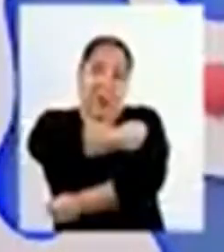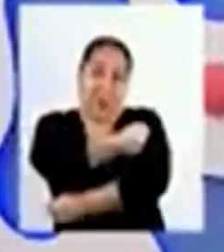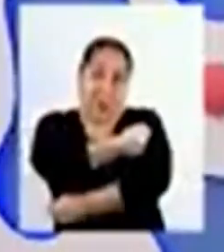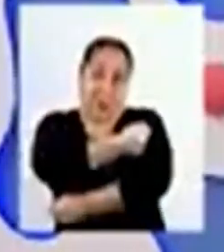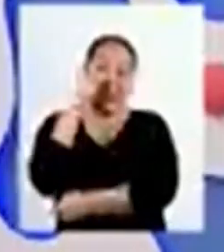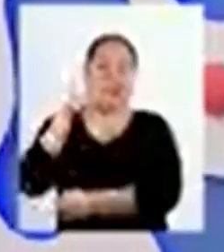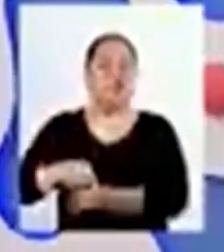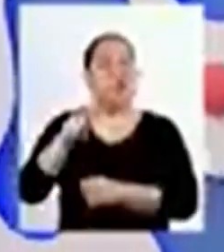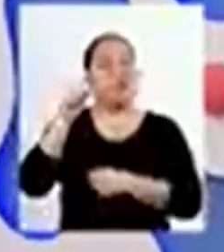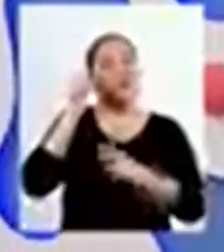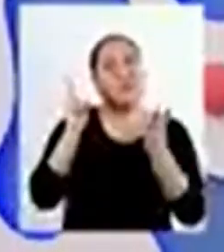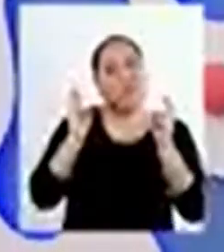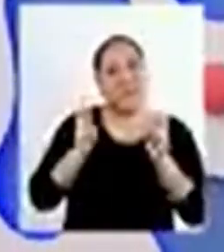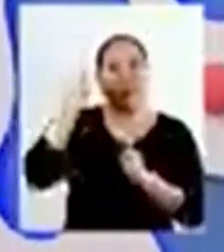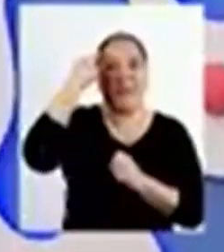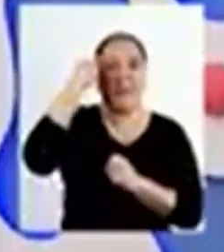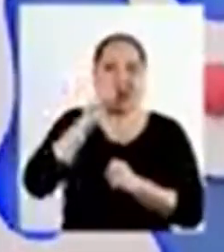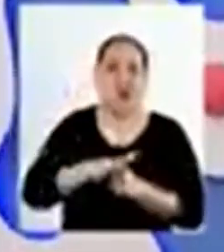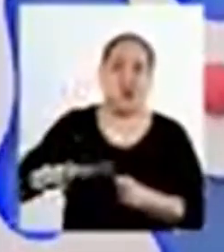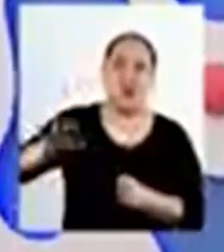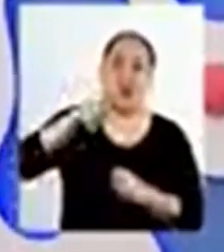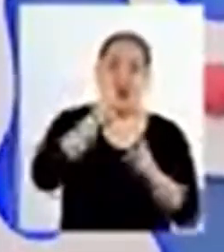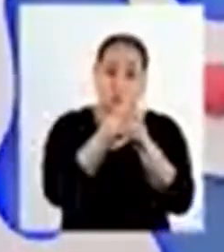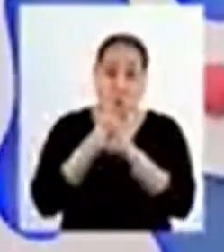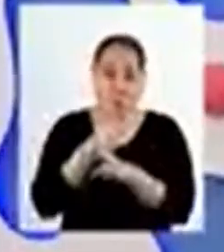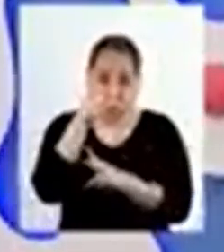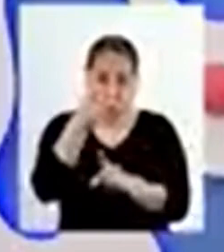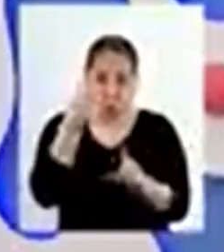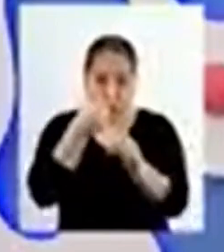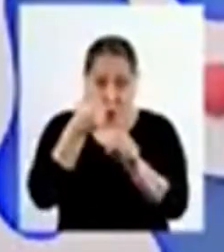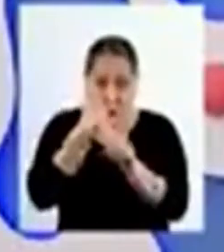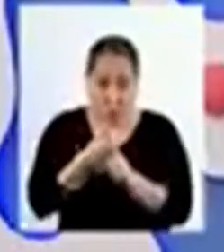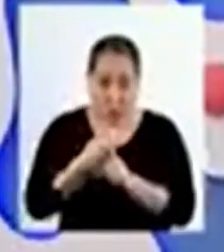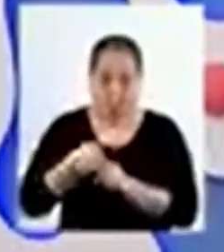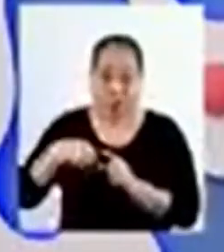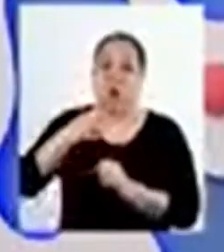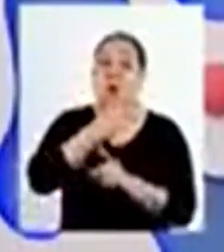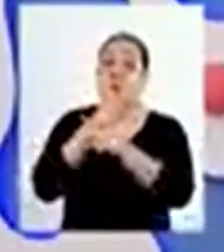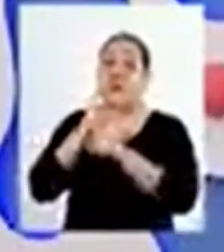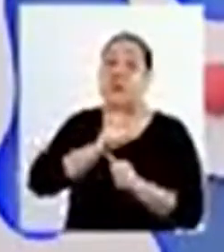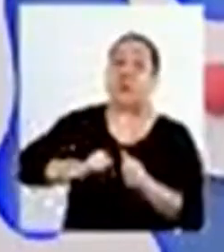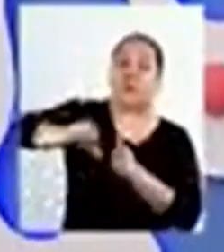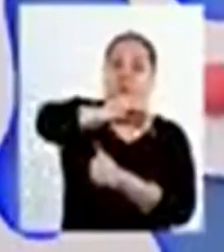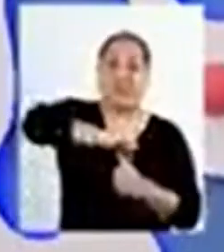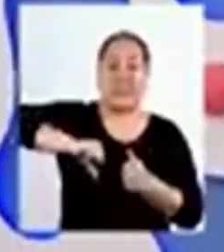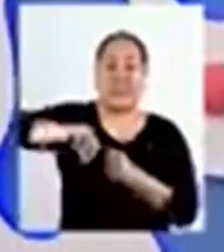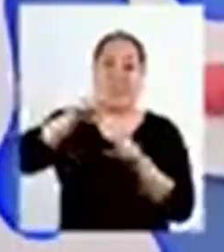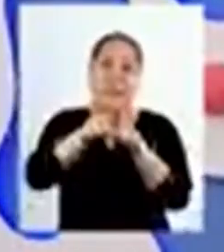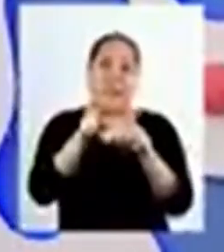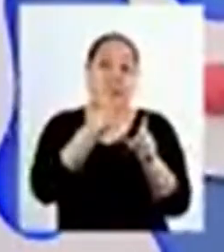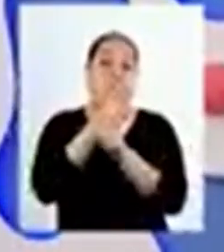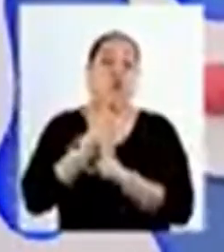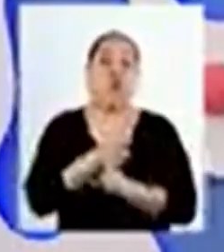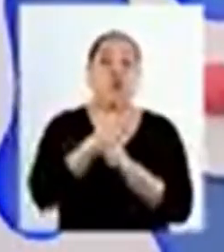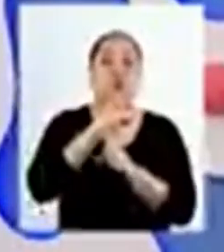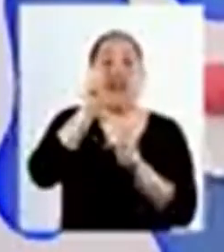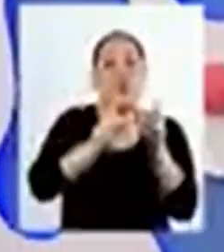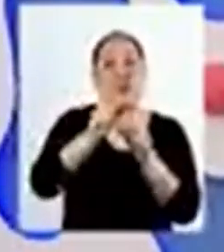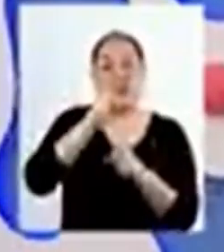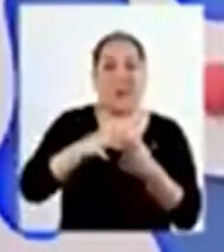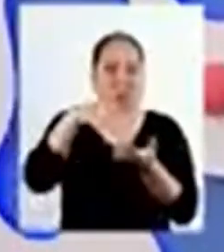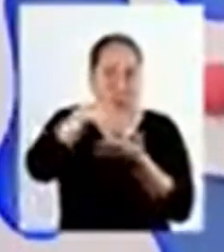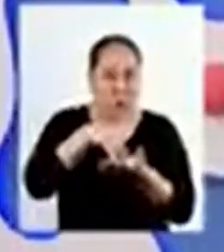Esto pensado En el bien común Te cuidas A ti Y a quienes Te rodean Así como A los más vulnerables